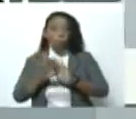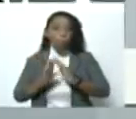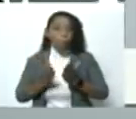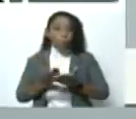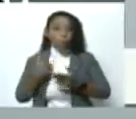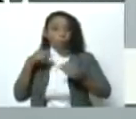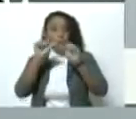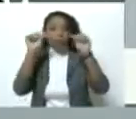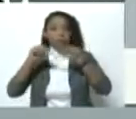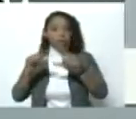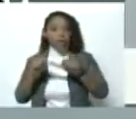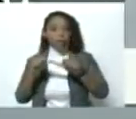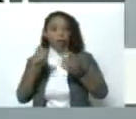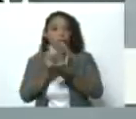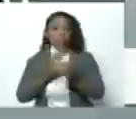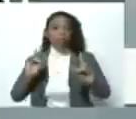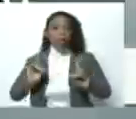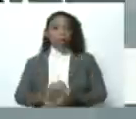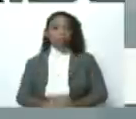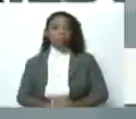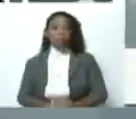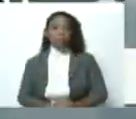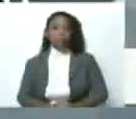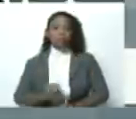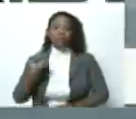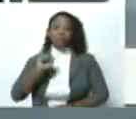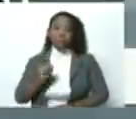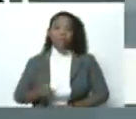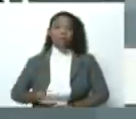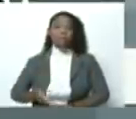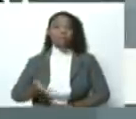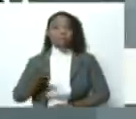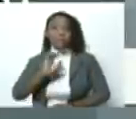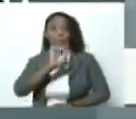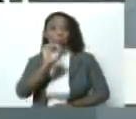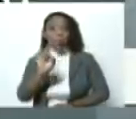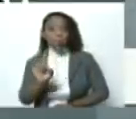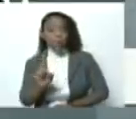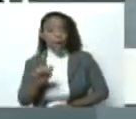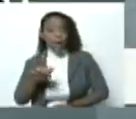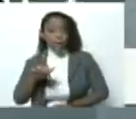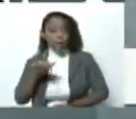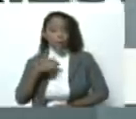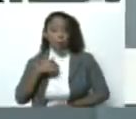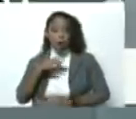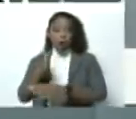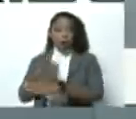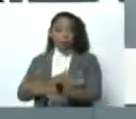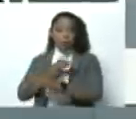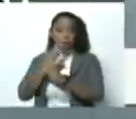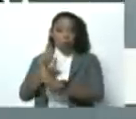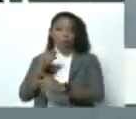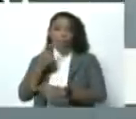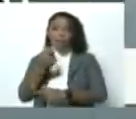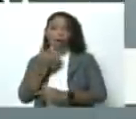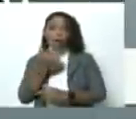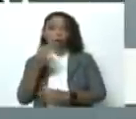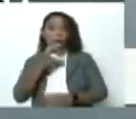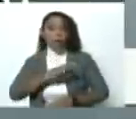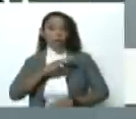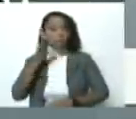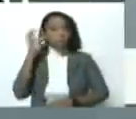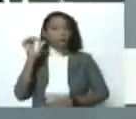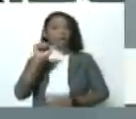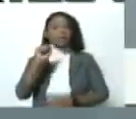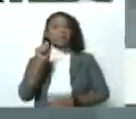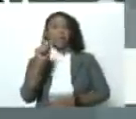democrático? Sí, sí, es muy importante esa pregunta, Barri, me permite antes de respondértela decir algo también de lo que dijo la señora Santos. Yo